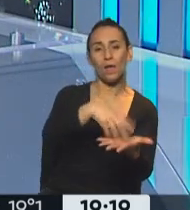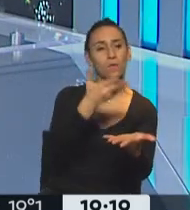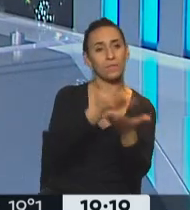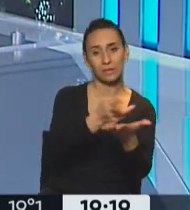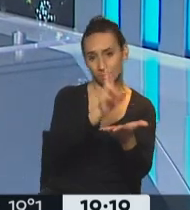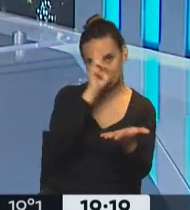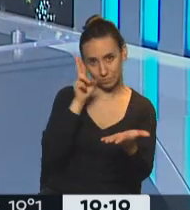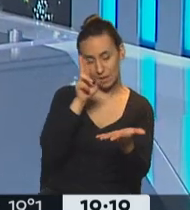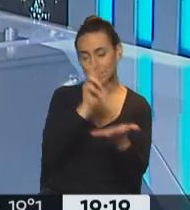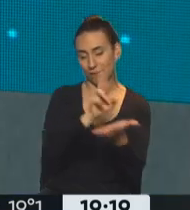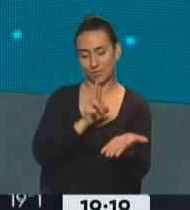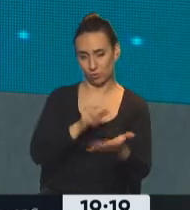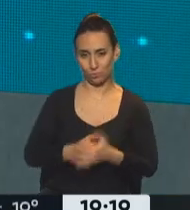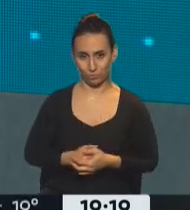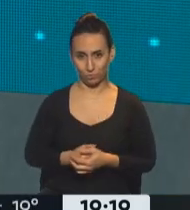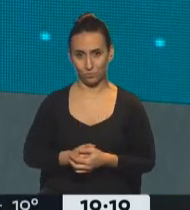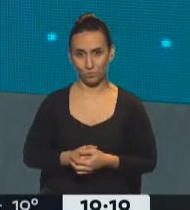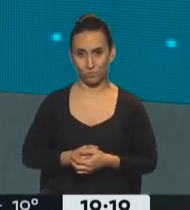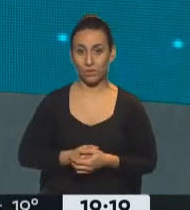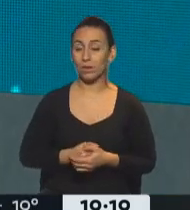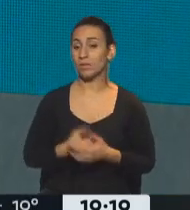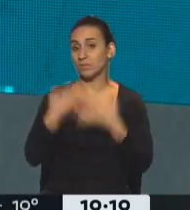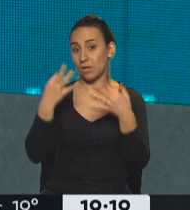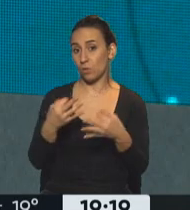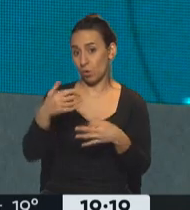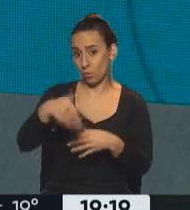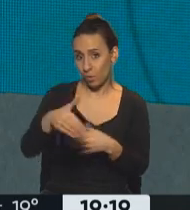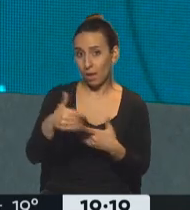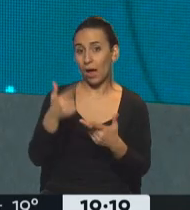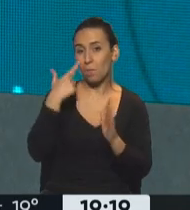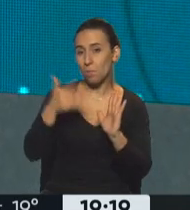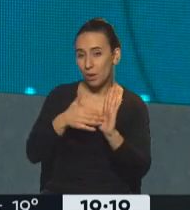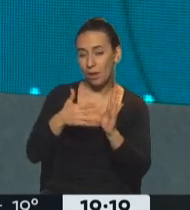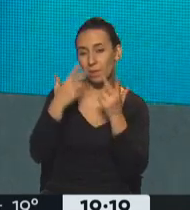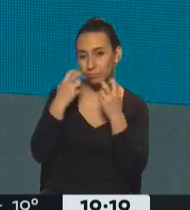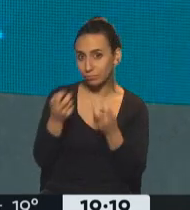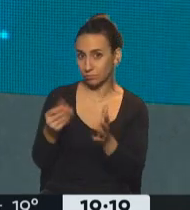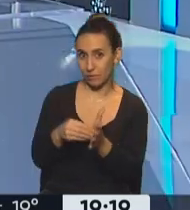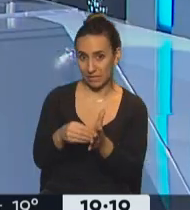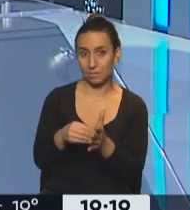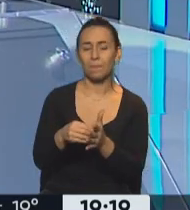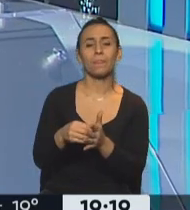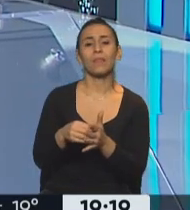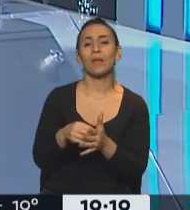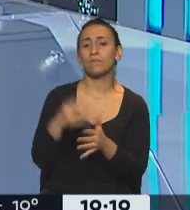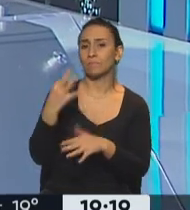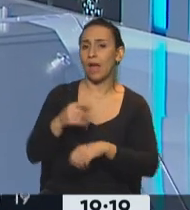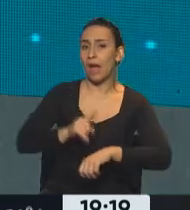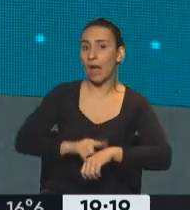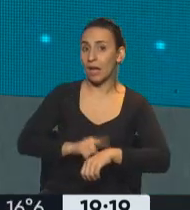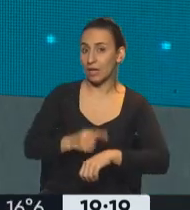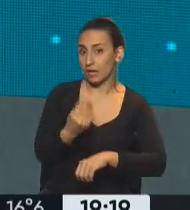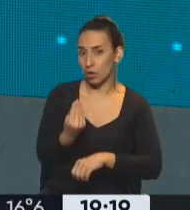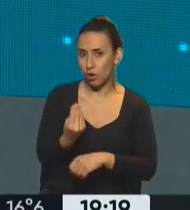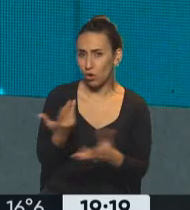Bueno, vamos a tener más información seguramente van a aparecer más pruebas por lo que dice el fiscal Ahora te preguntaba fuera de aire en qué horario fue esto como para